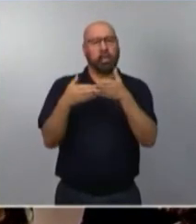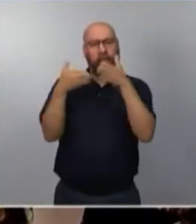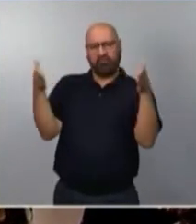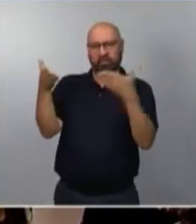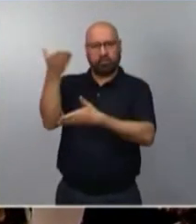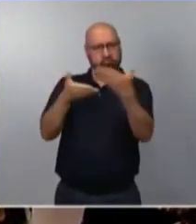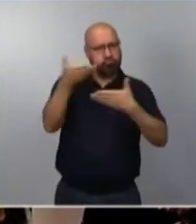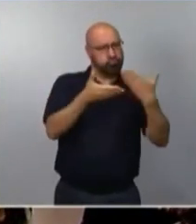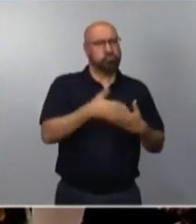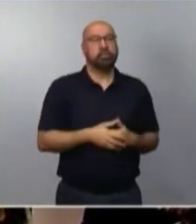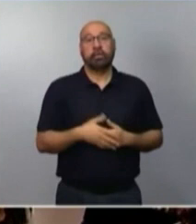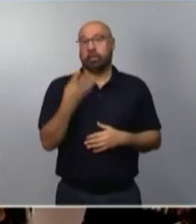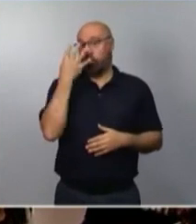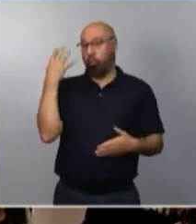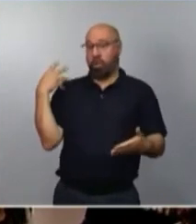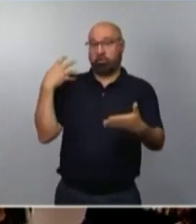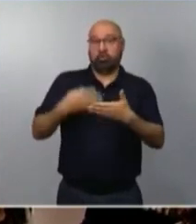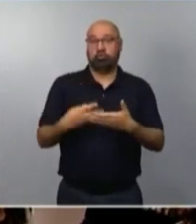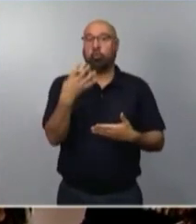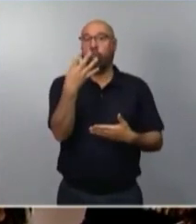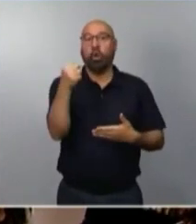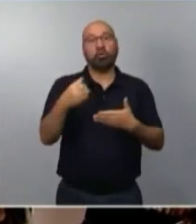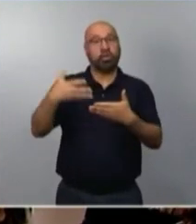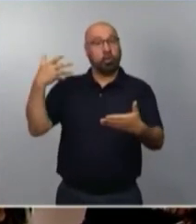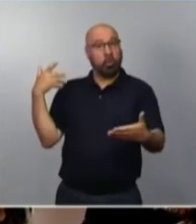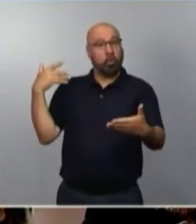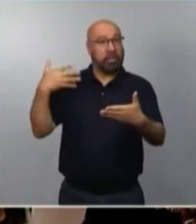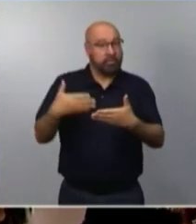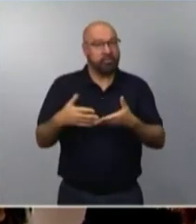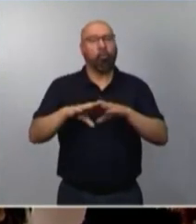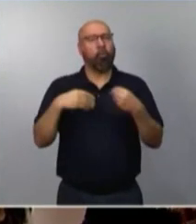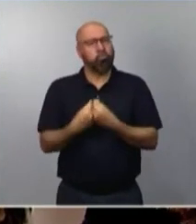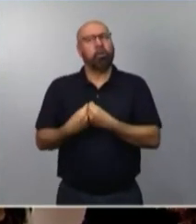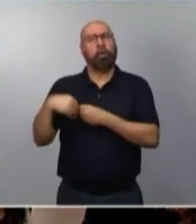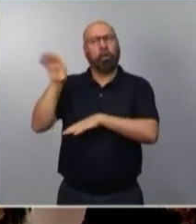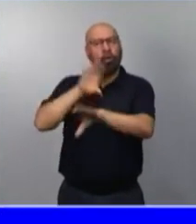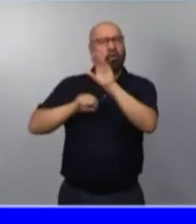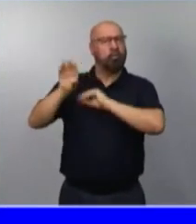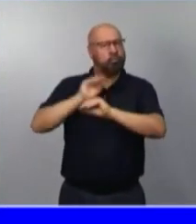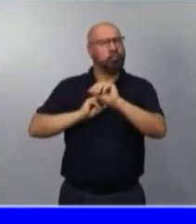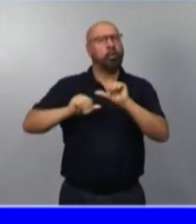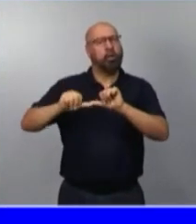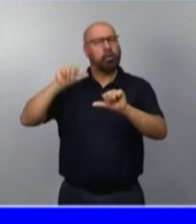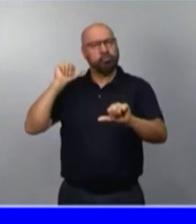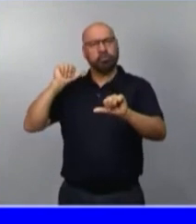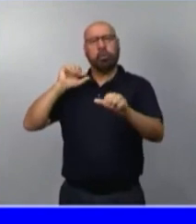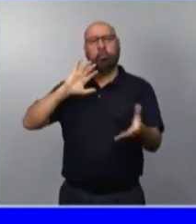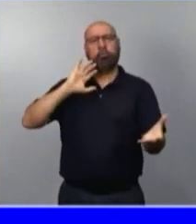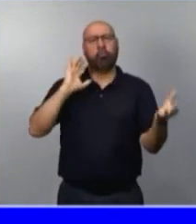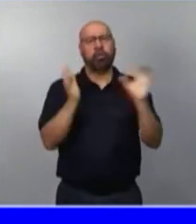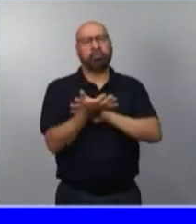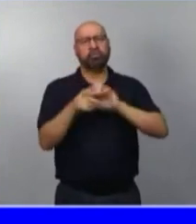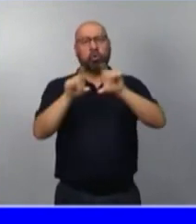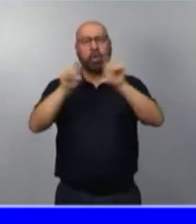cuatro años hemos extraído muchas lecciones de cuál ha sido el proceso de desindustrialización de Europa y también cuáles han sido las